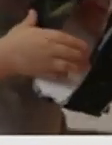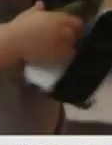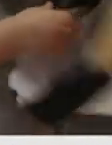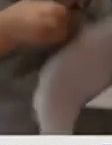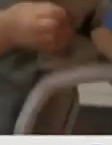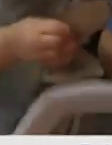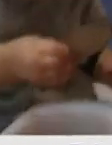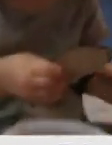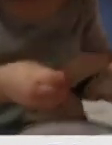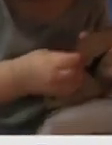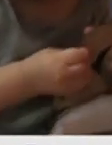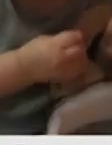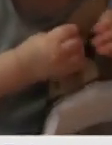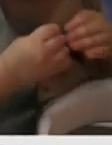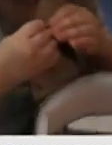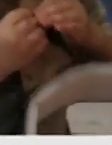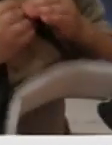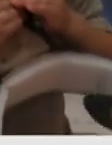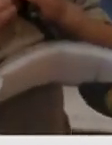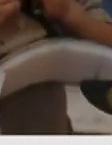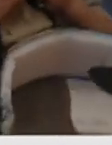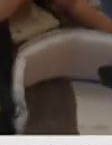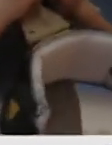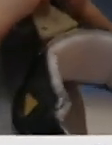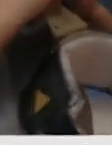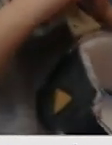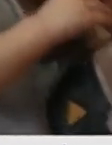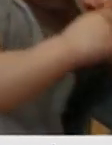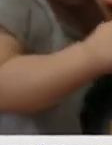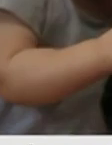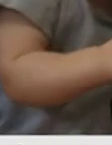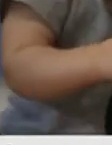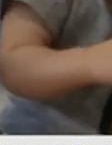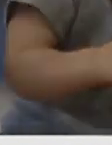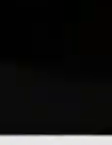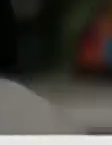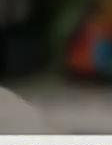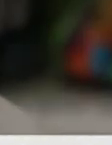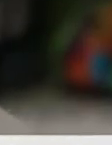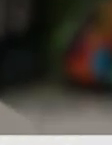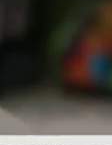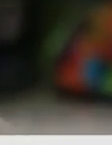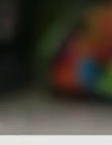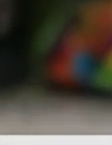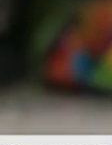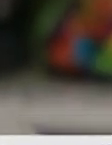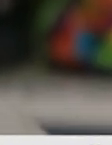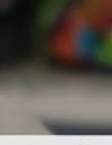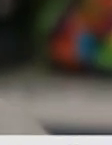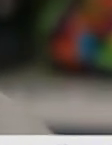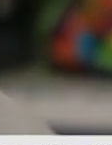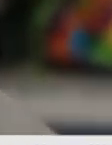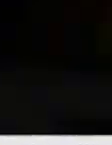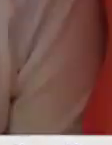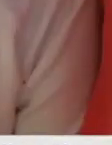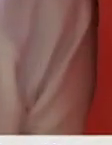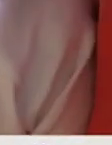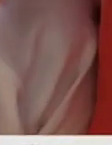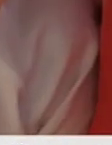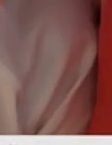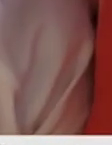malo bicharraco microtonto satanás momia invisible